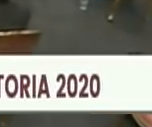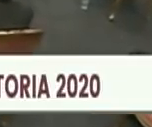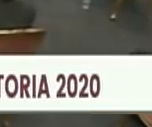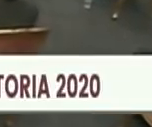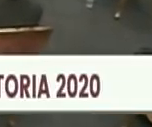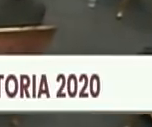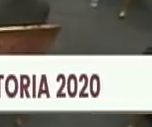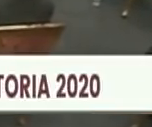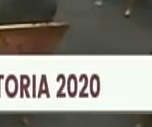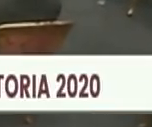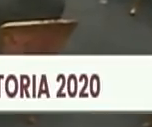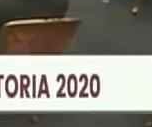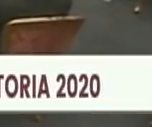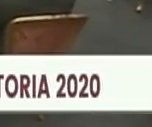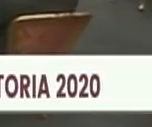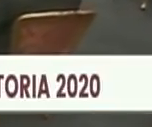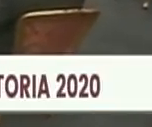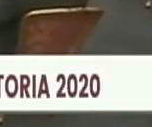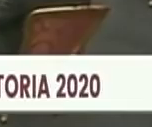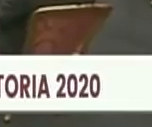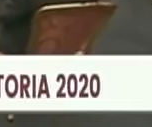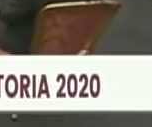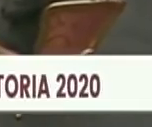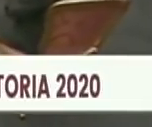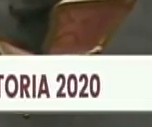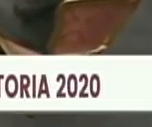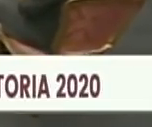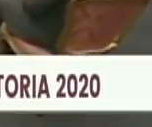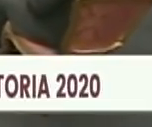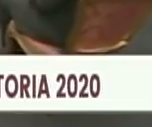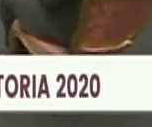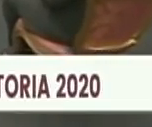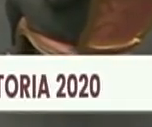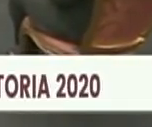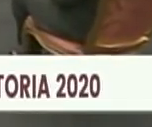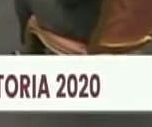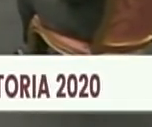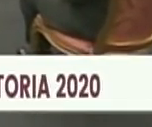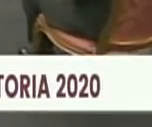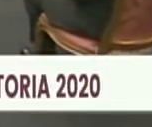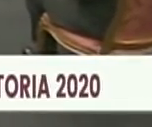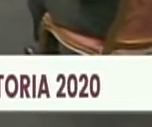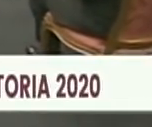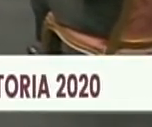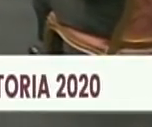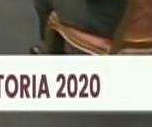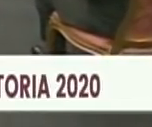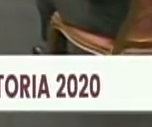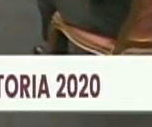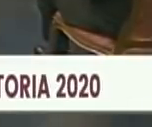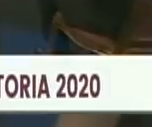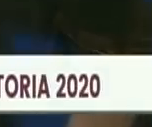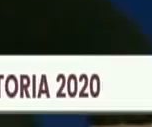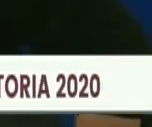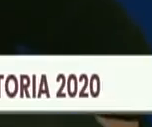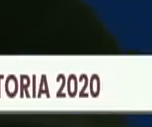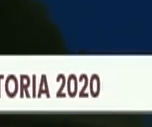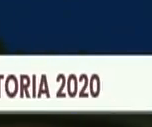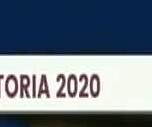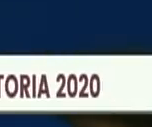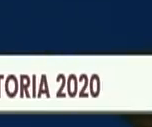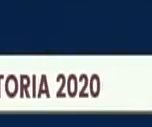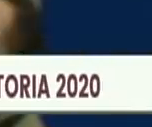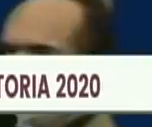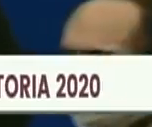a la ciudadana Hildeliza Cabello Requena egresada de la Universidad de los Andes laboró en la corporación venezolana de Guayán